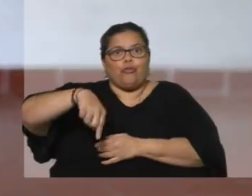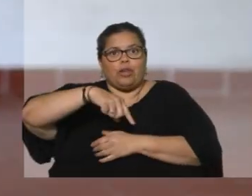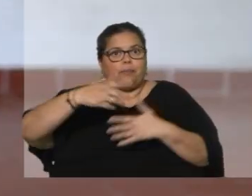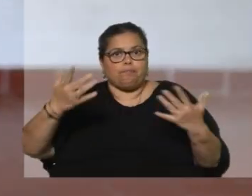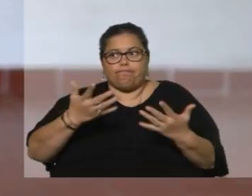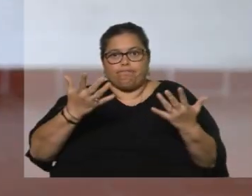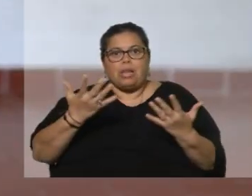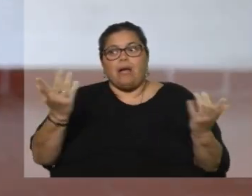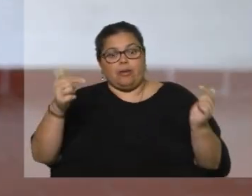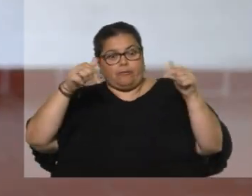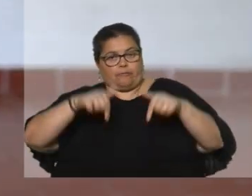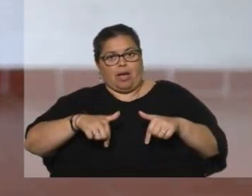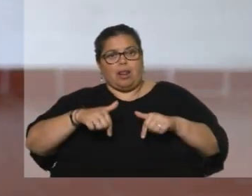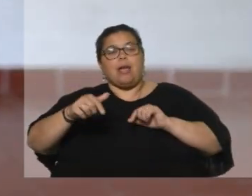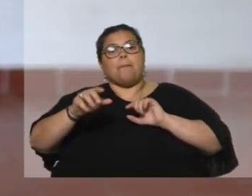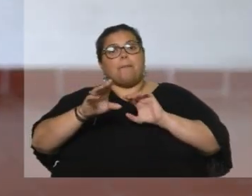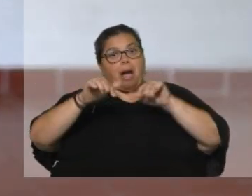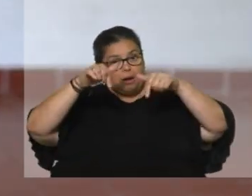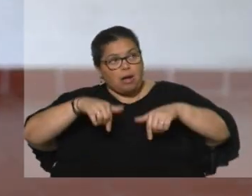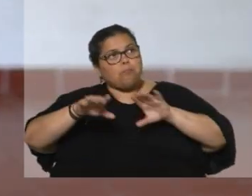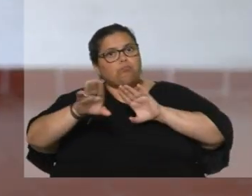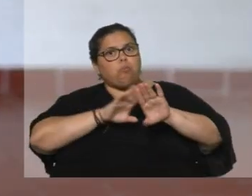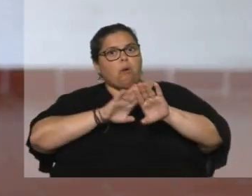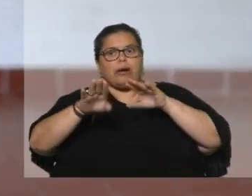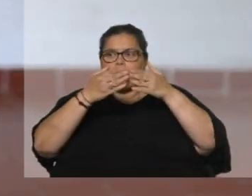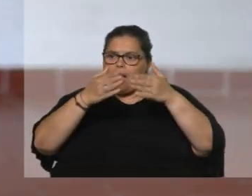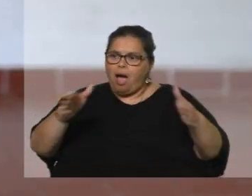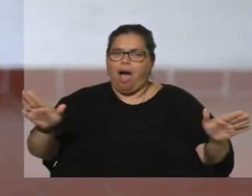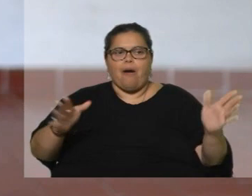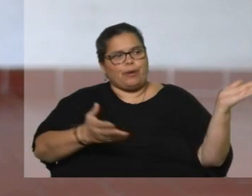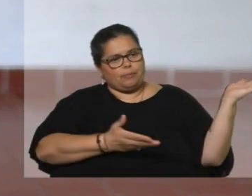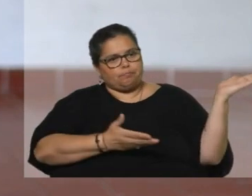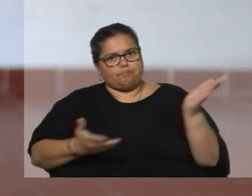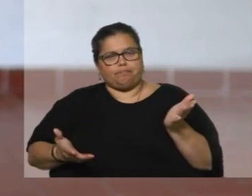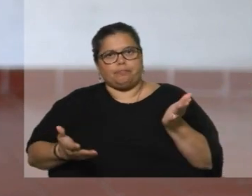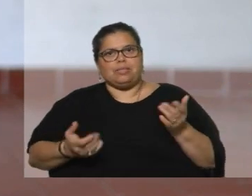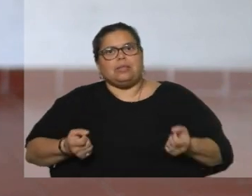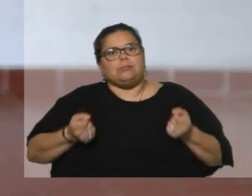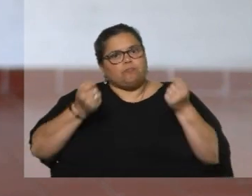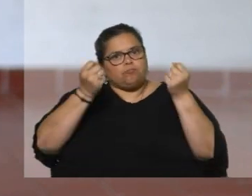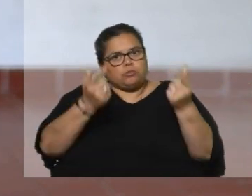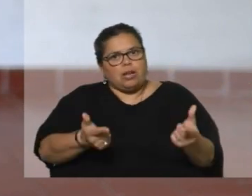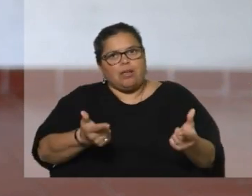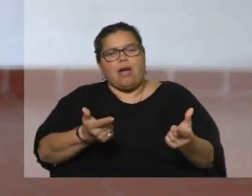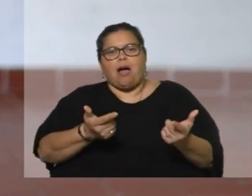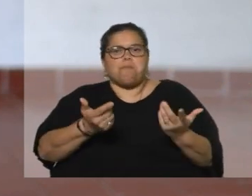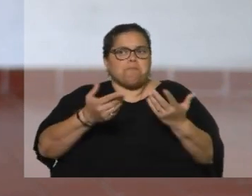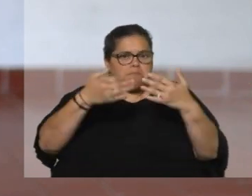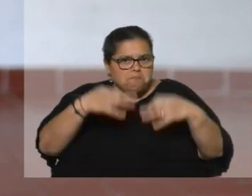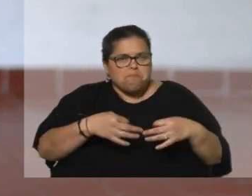Y aquí se les abren las puertas. Se les da un trato